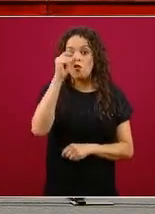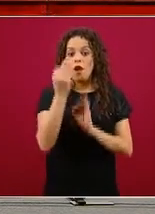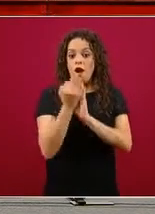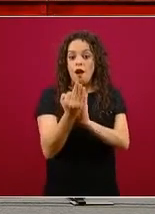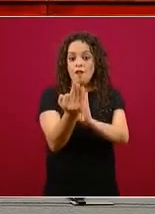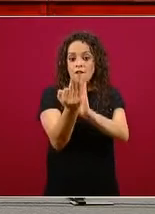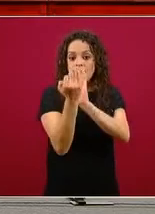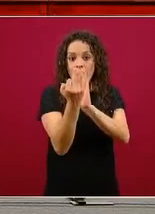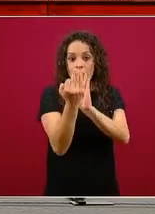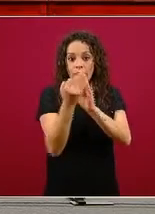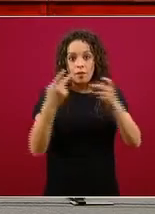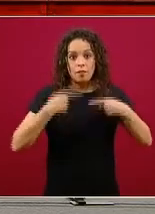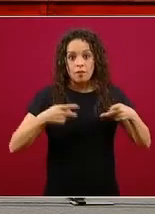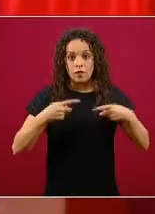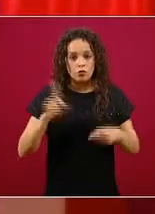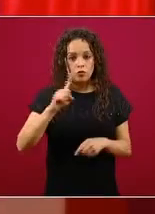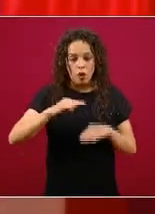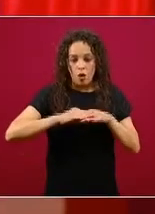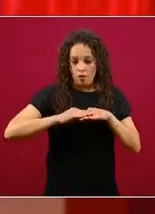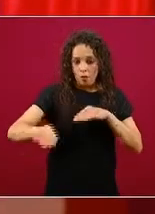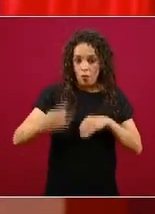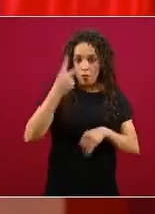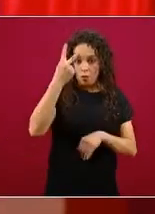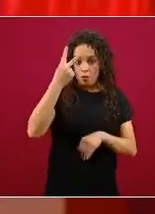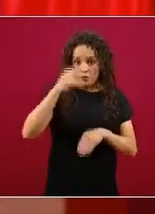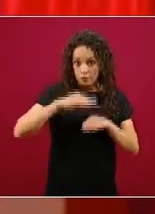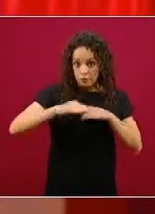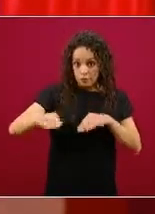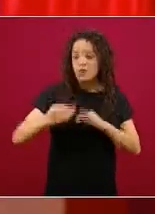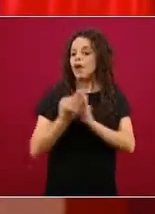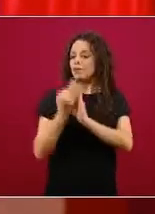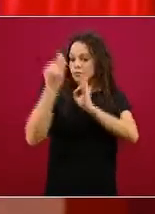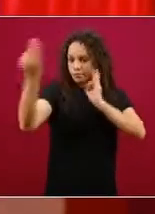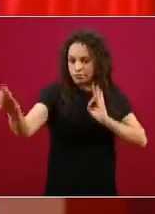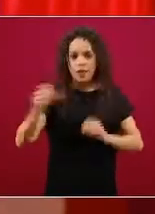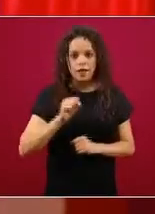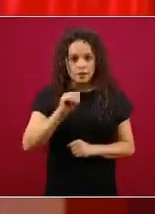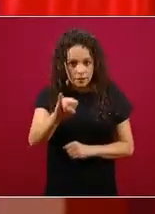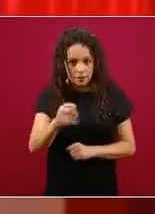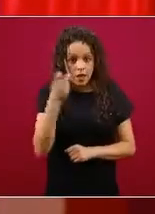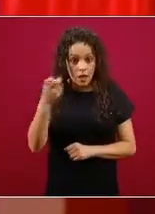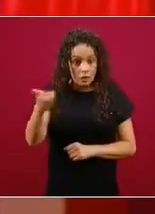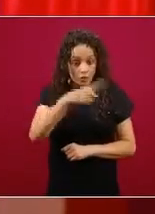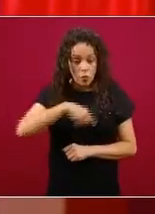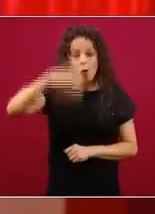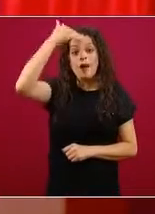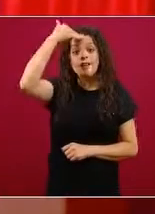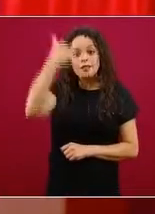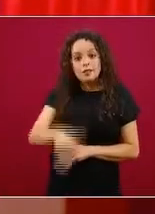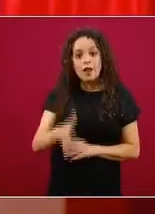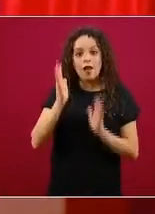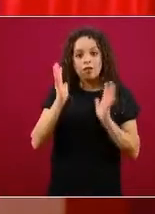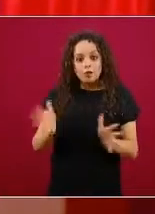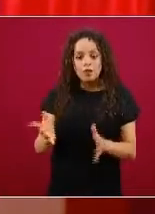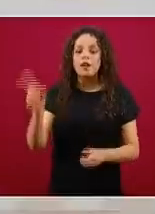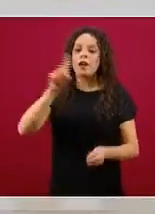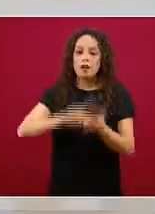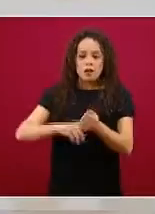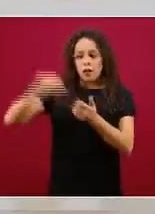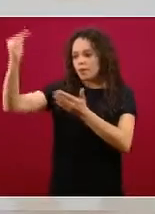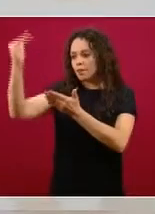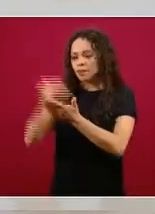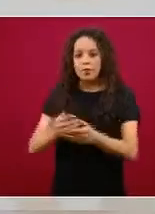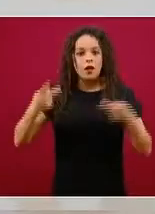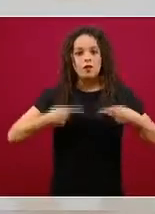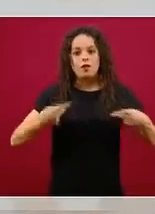una distancia menor a dos metros entonces si mantenemos esa conciencia disminuimos importantemente el riesgo y